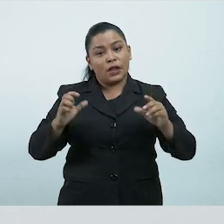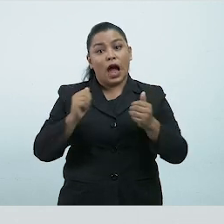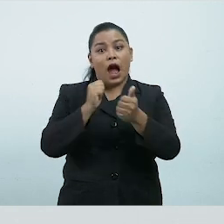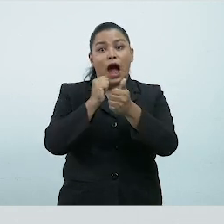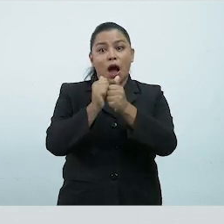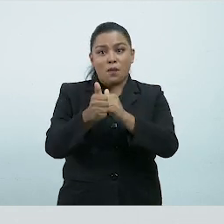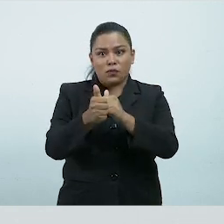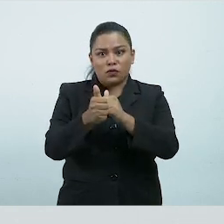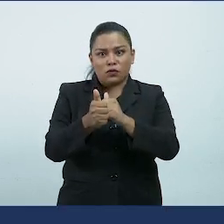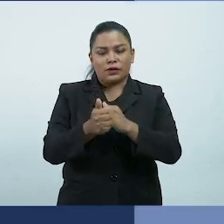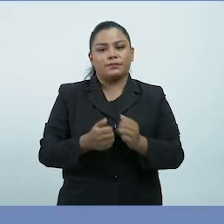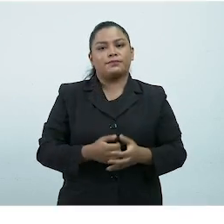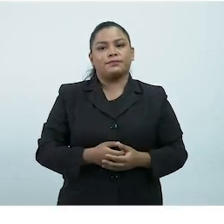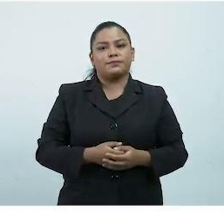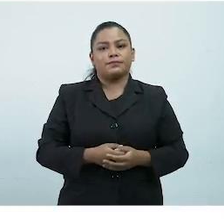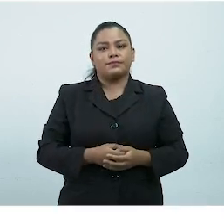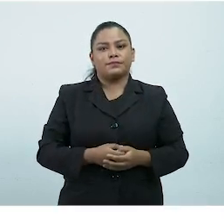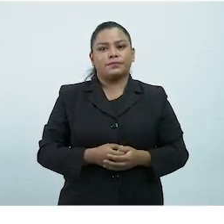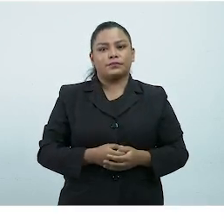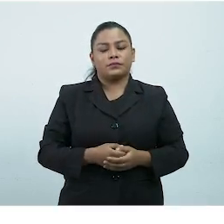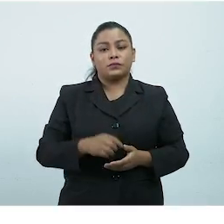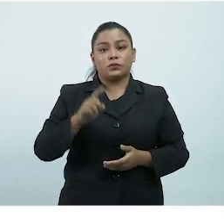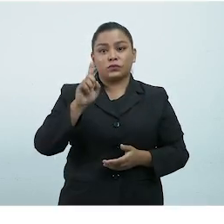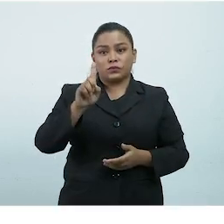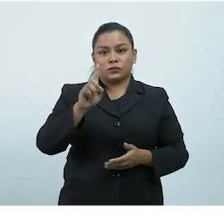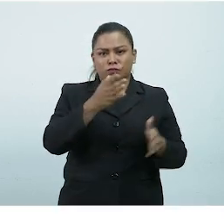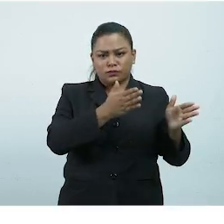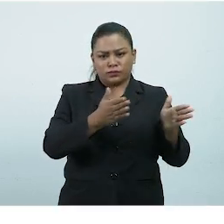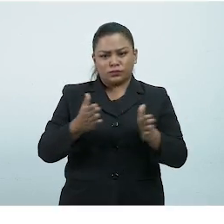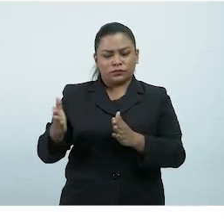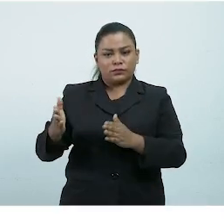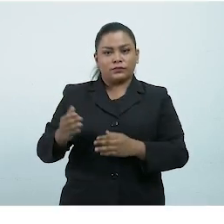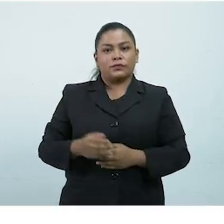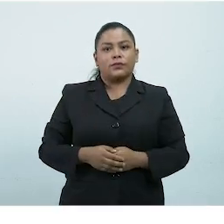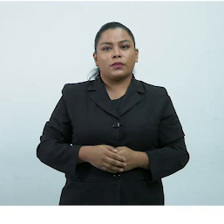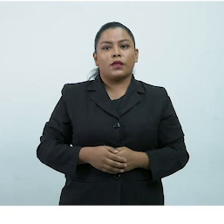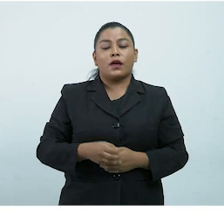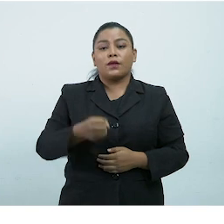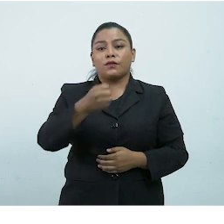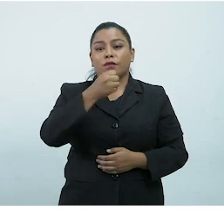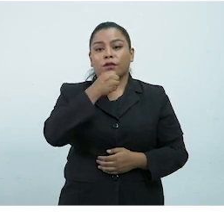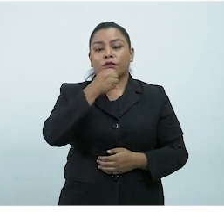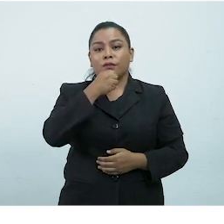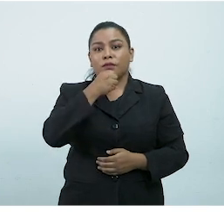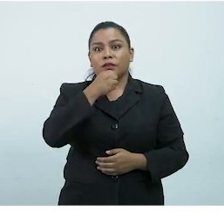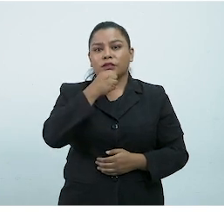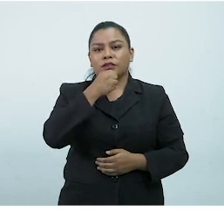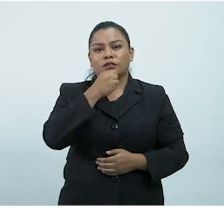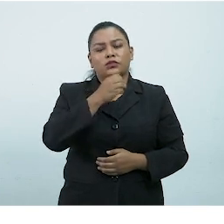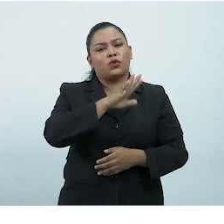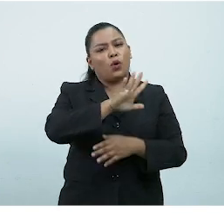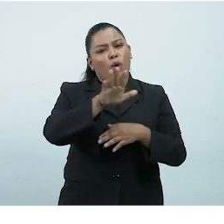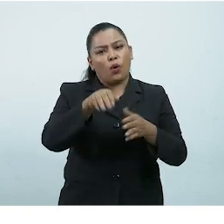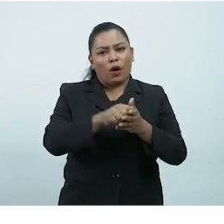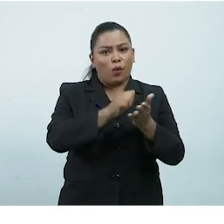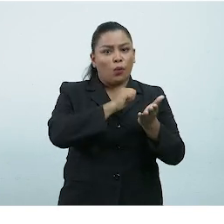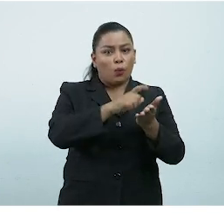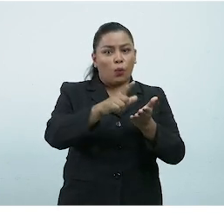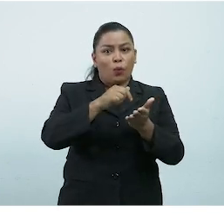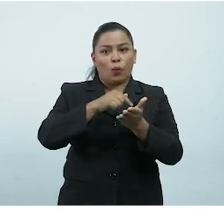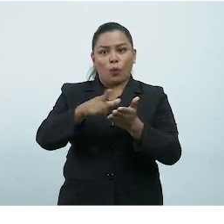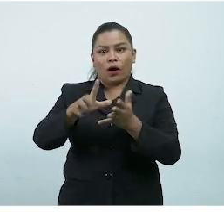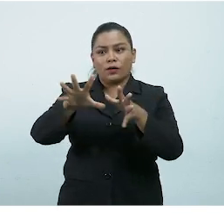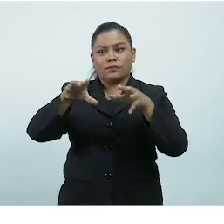de los siguientes pasos. 1. Registro y lineamientos Las instituciones educativas